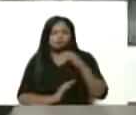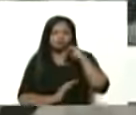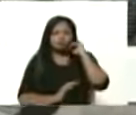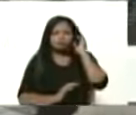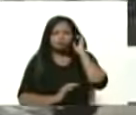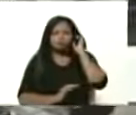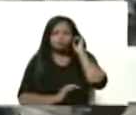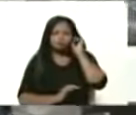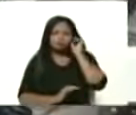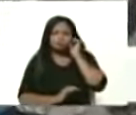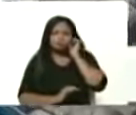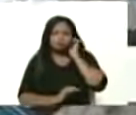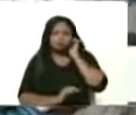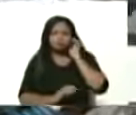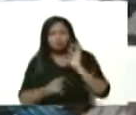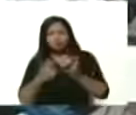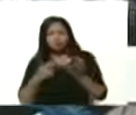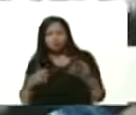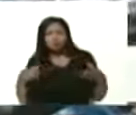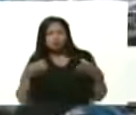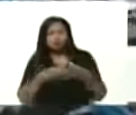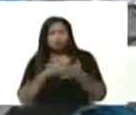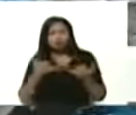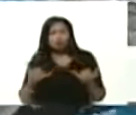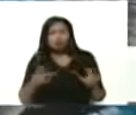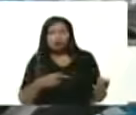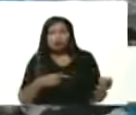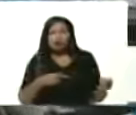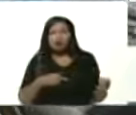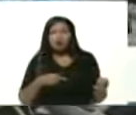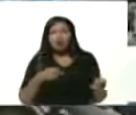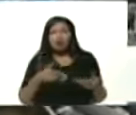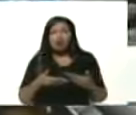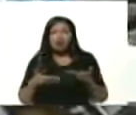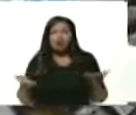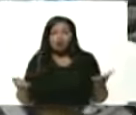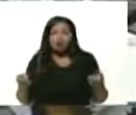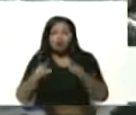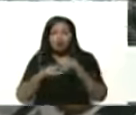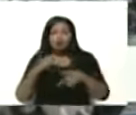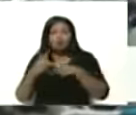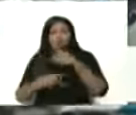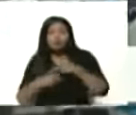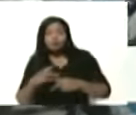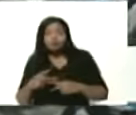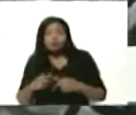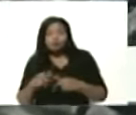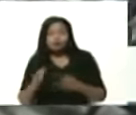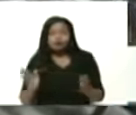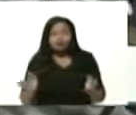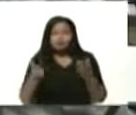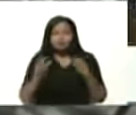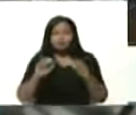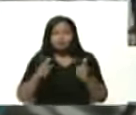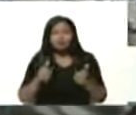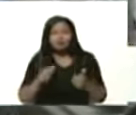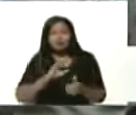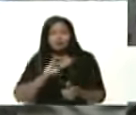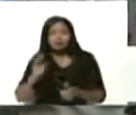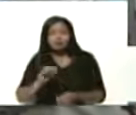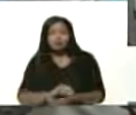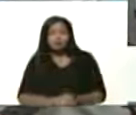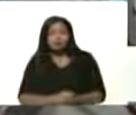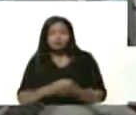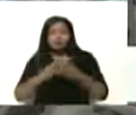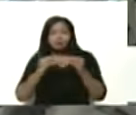manifestado en las distintas reuniones. Está la orden de la política económica nacional de levantar este país, de superar el bloqueo, las sanciones,